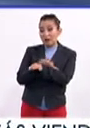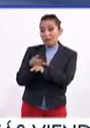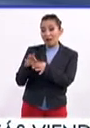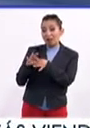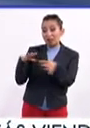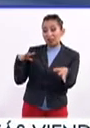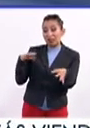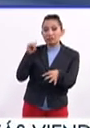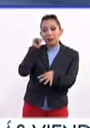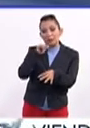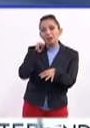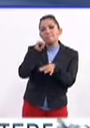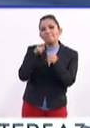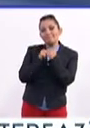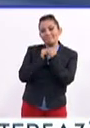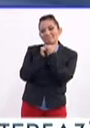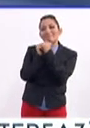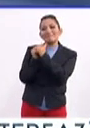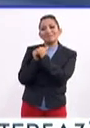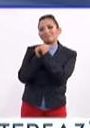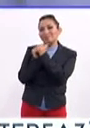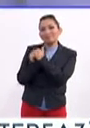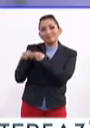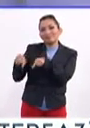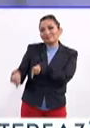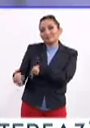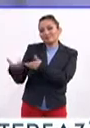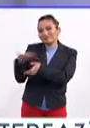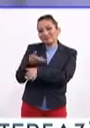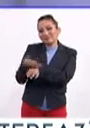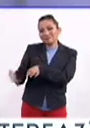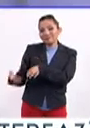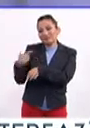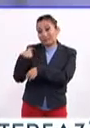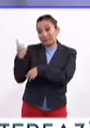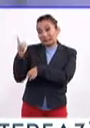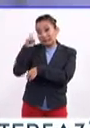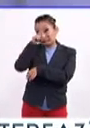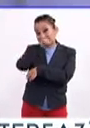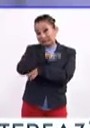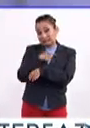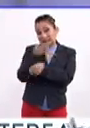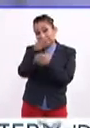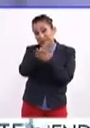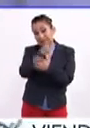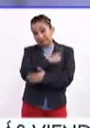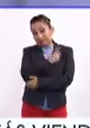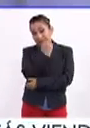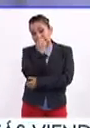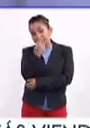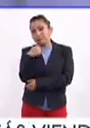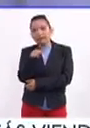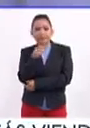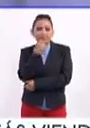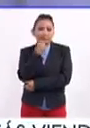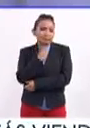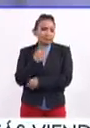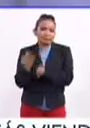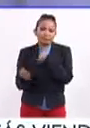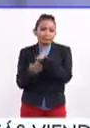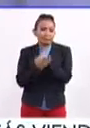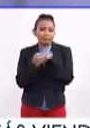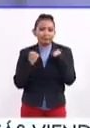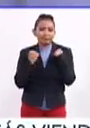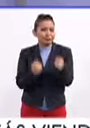porque, pues siempre había estado, este, cerca de ellos, entonces, eso es un poco difícil, pero al final de cuentas, es algo que fortalece